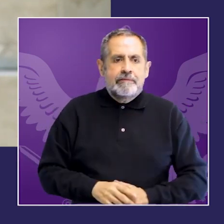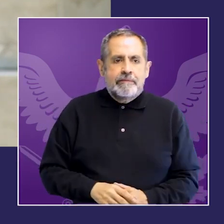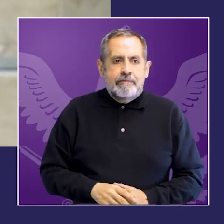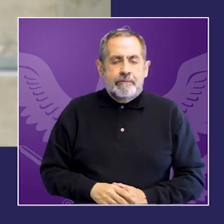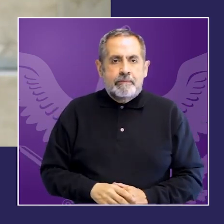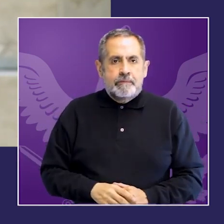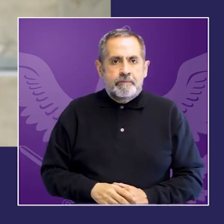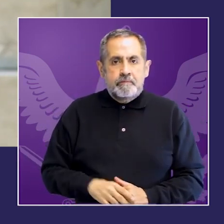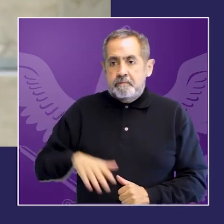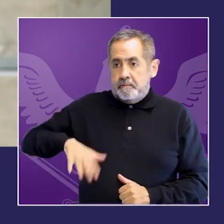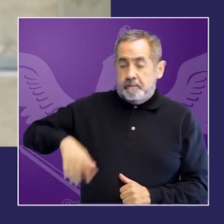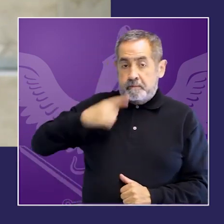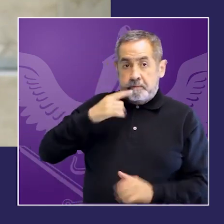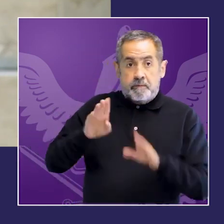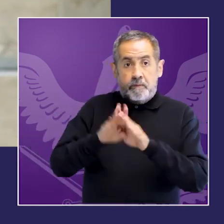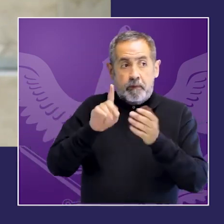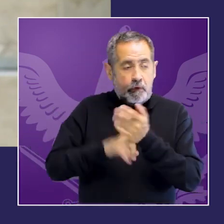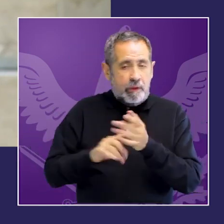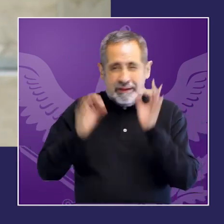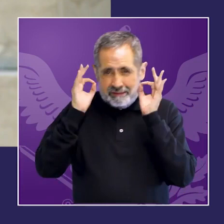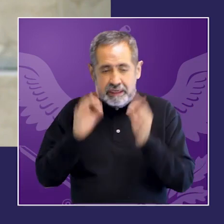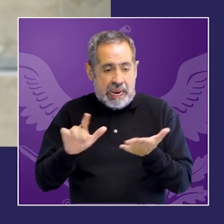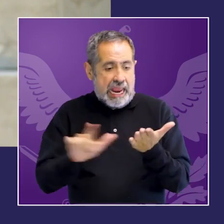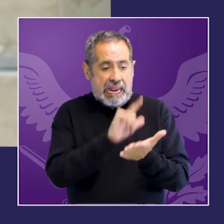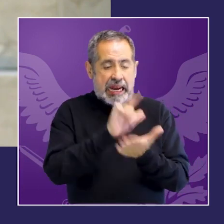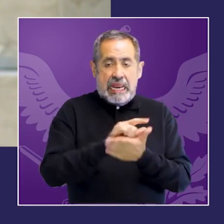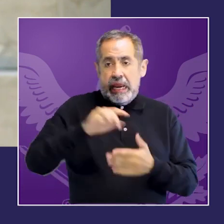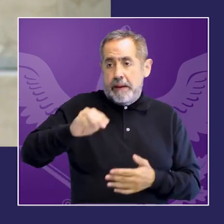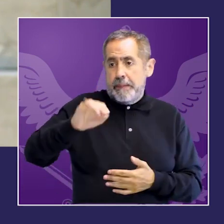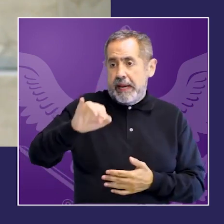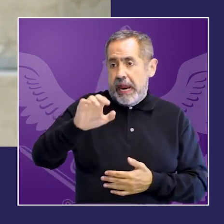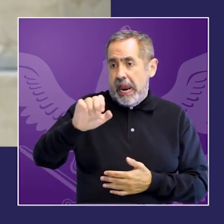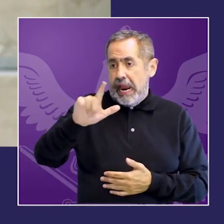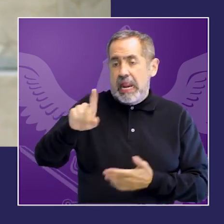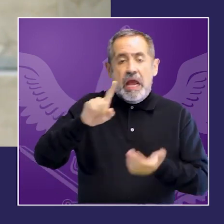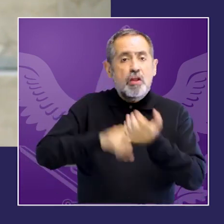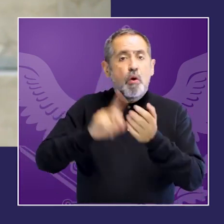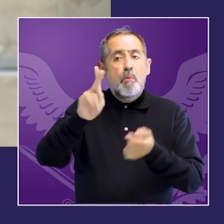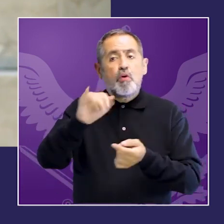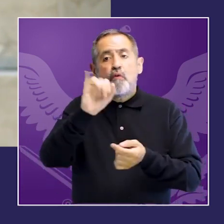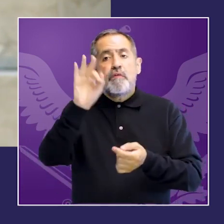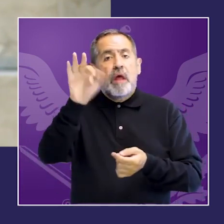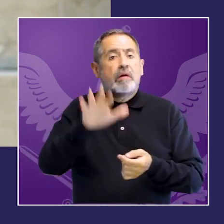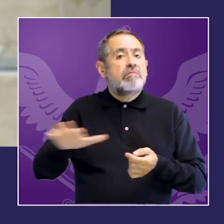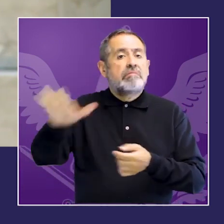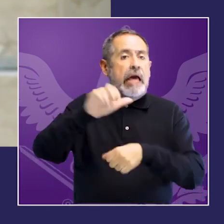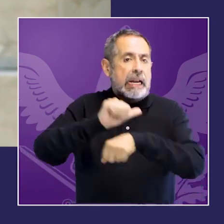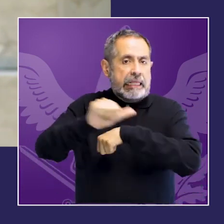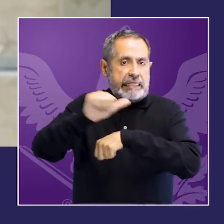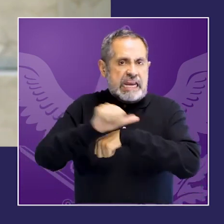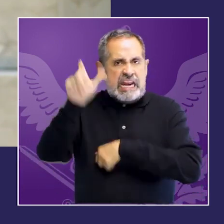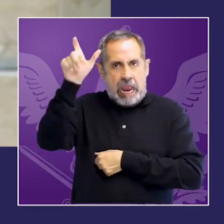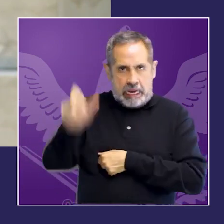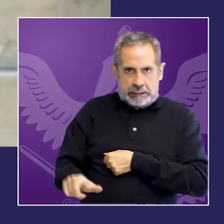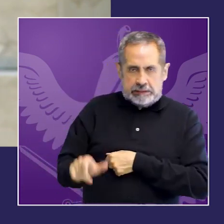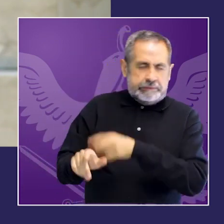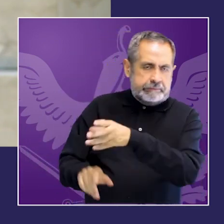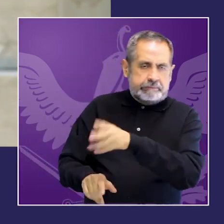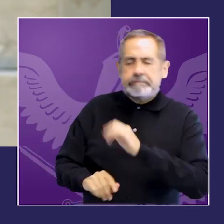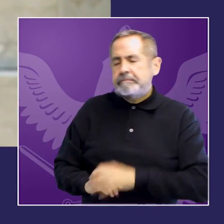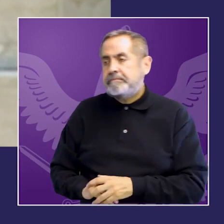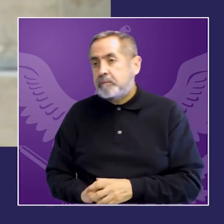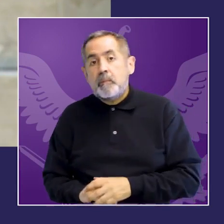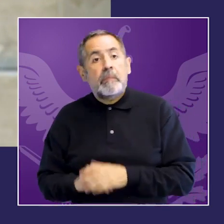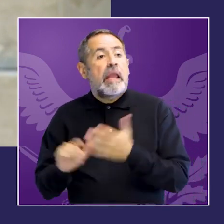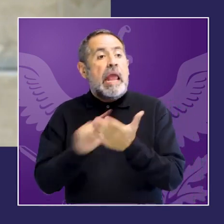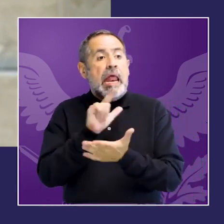Consultaba acerca de la aplicación efectiva de la ley Micaela en los poderes judiciales de la Argentina Esta ley